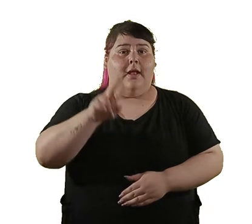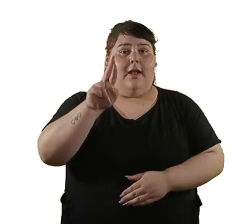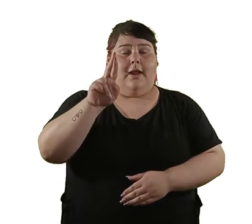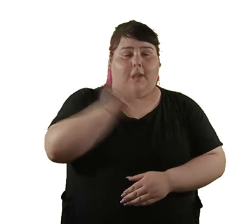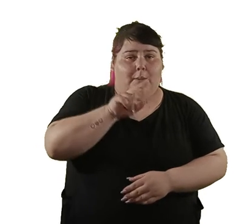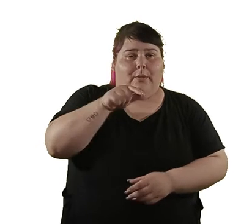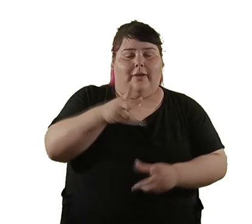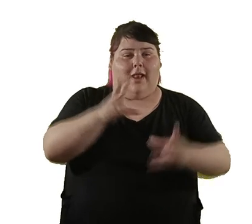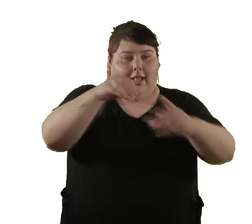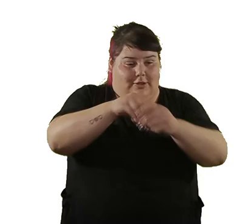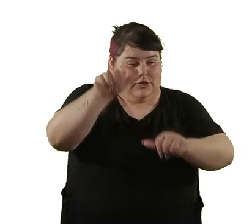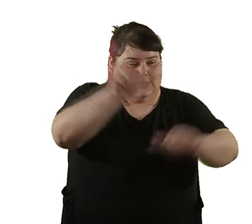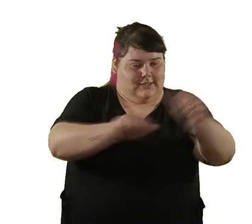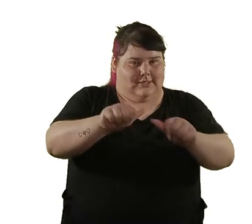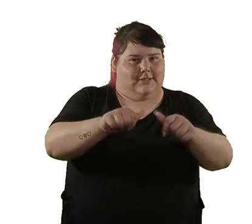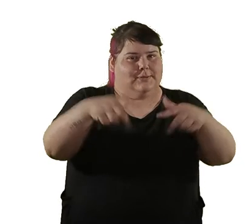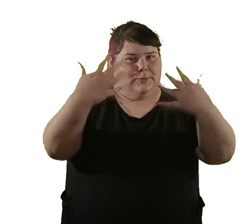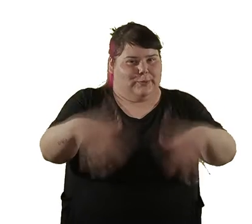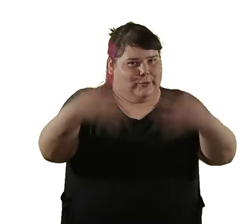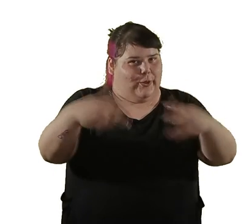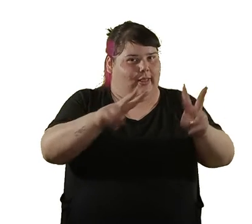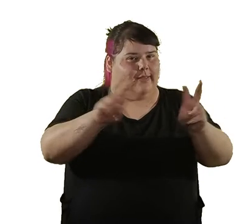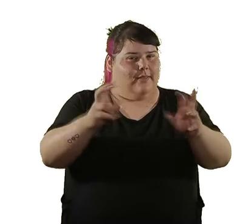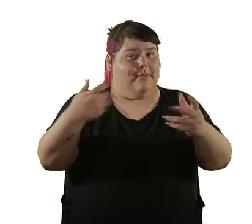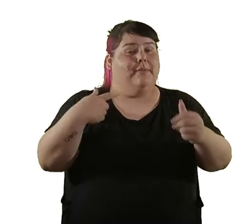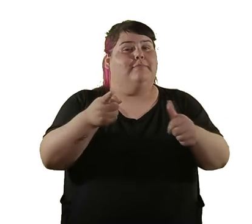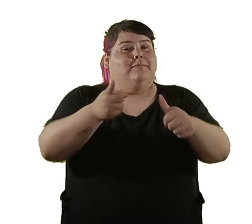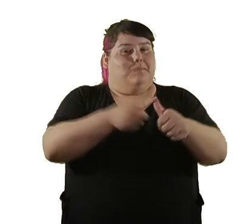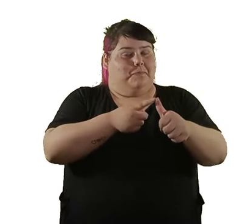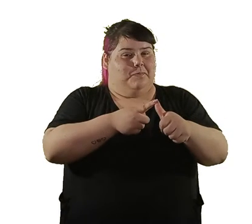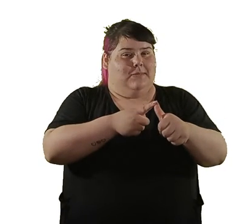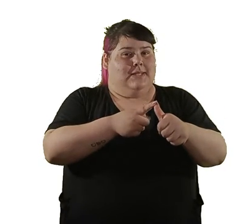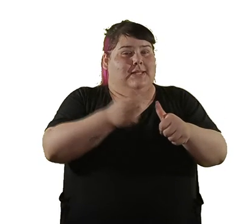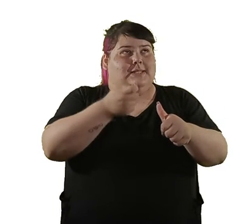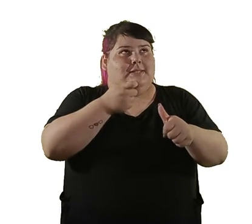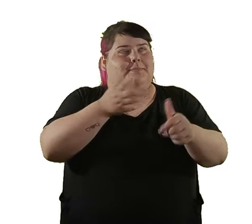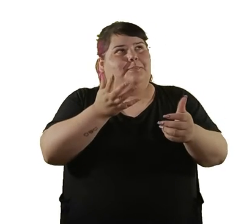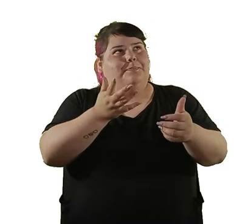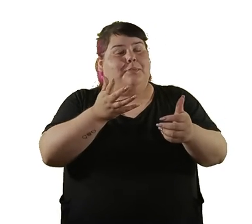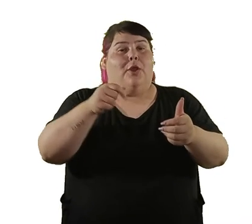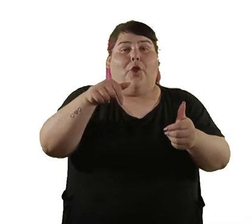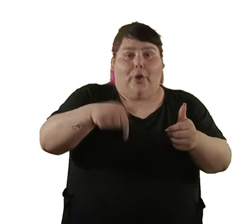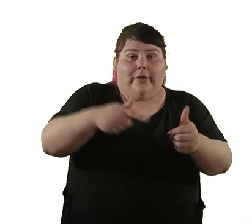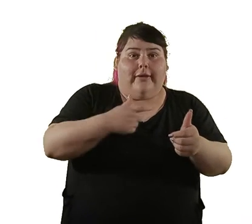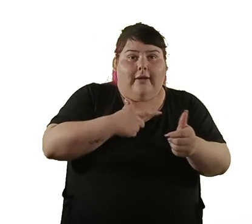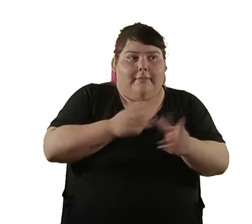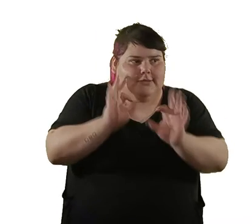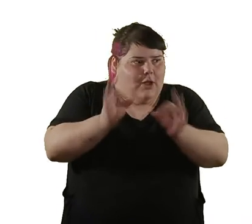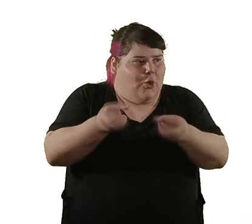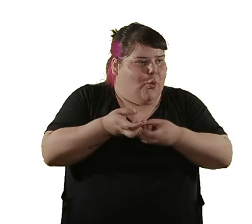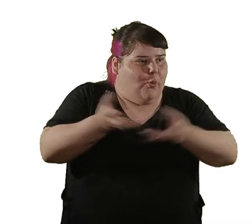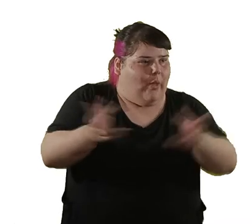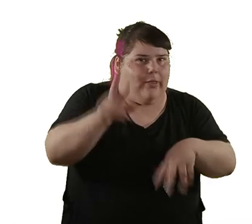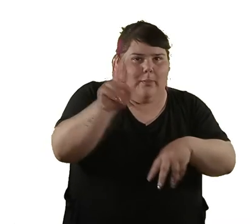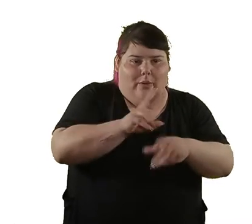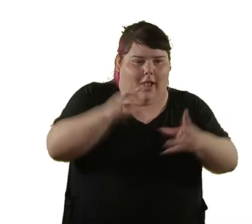Las mujeres en la ciencia son un temón. A ver, por un lado tenemos lo siguiente, si pensamos, si hoy queremos averiguar cuántas mujeres hay trabajando en ciencia y